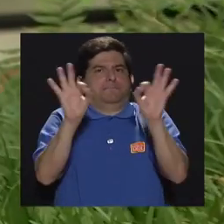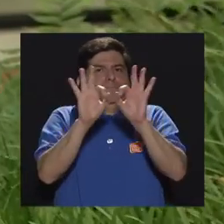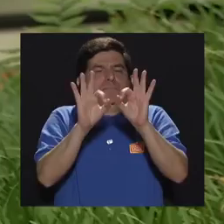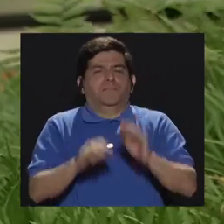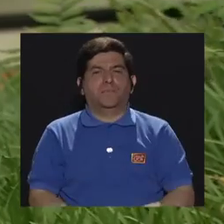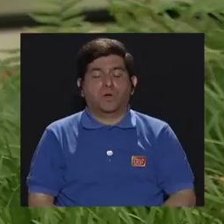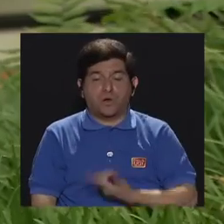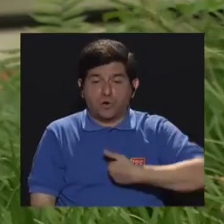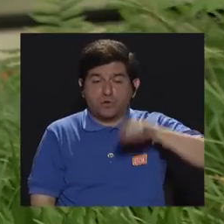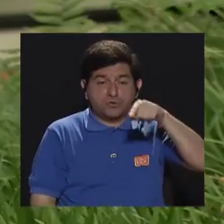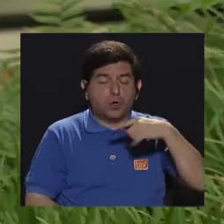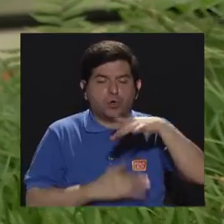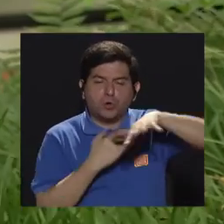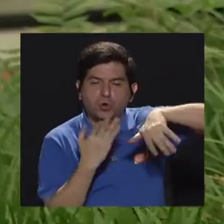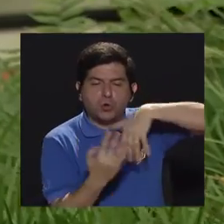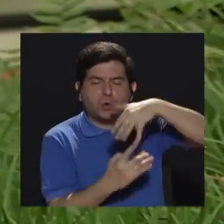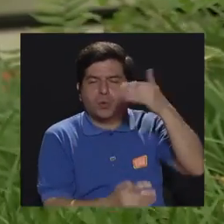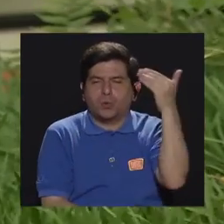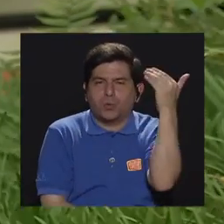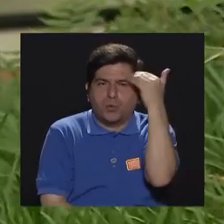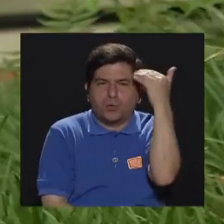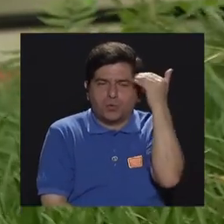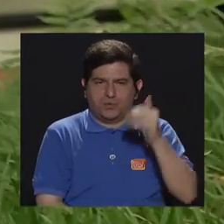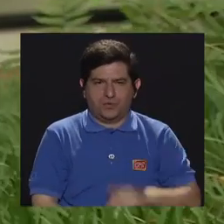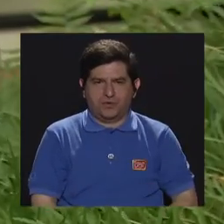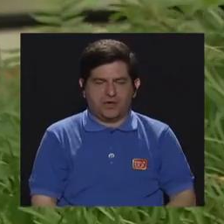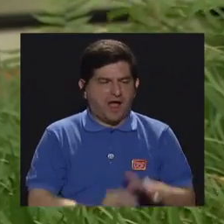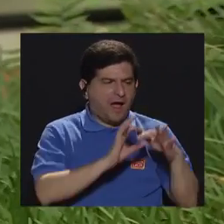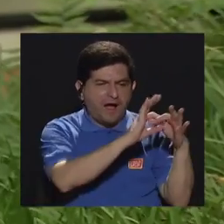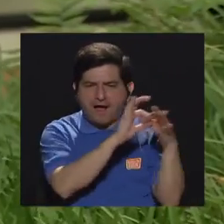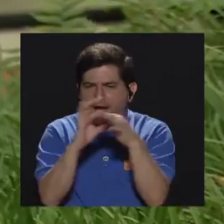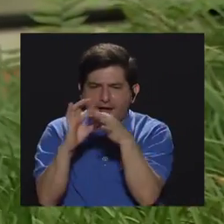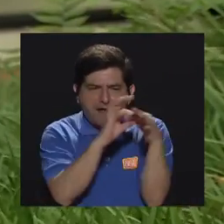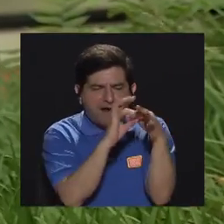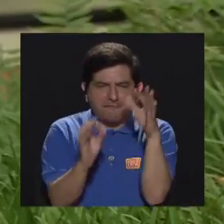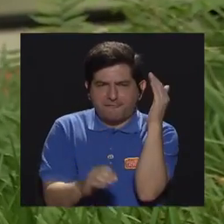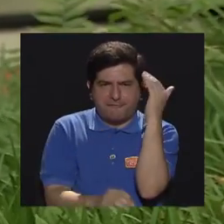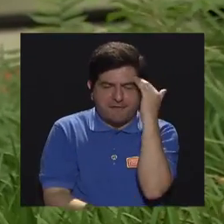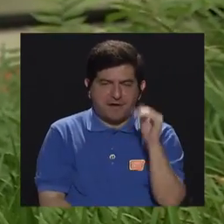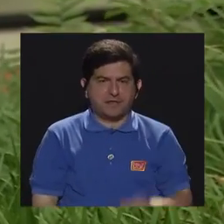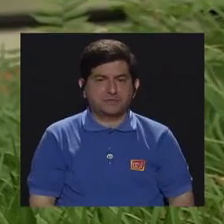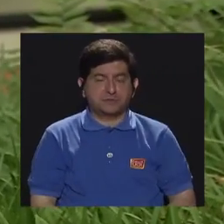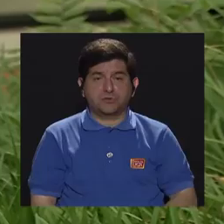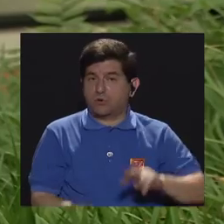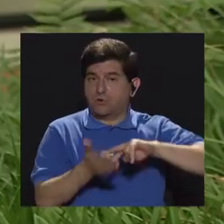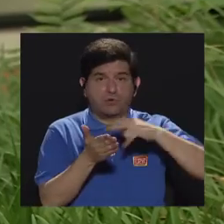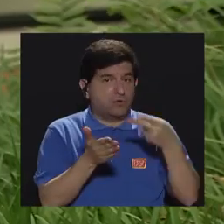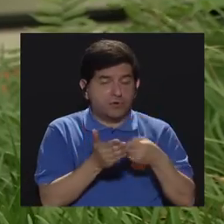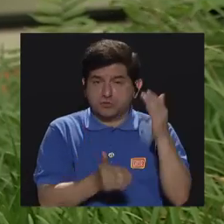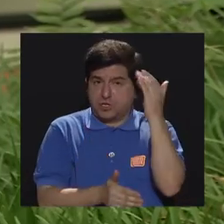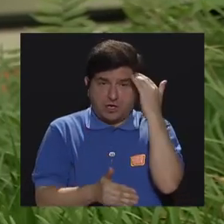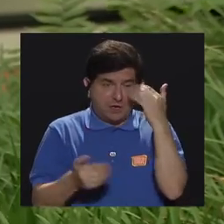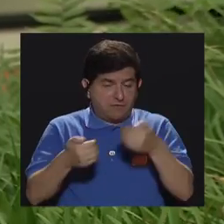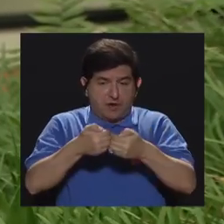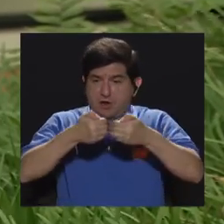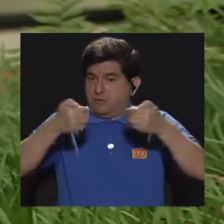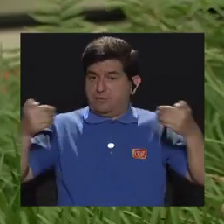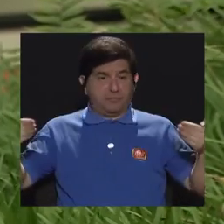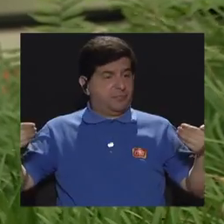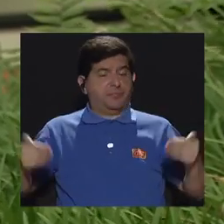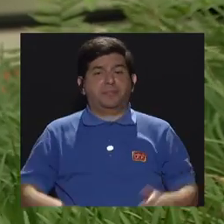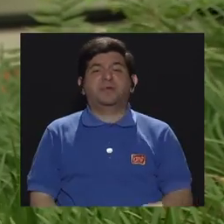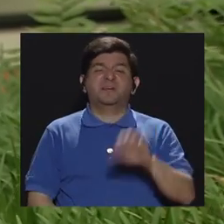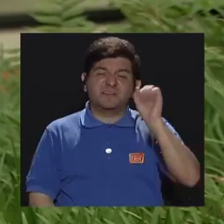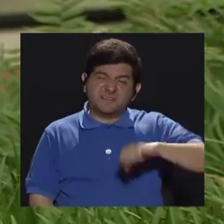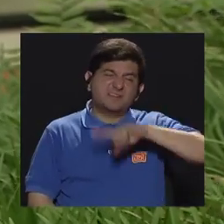porque podemos interactuar con el conocimiento. O sea, hay relaciones de conocimiento y no son conocimientos totalmente aislados, lo que sí